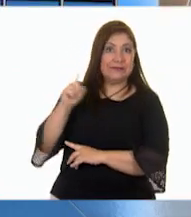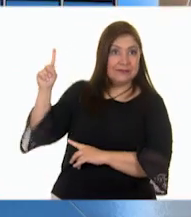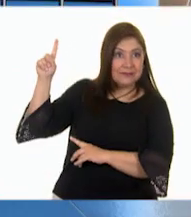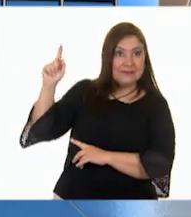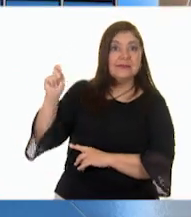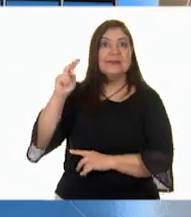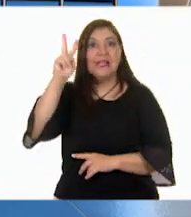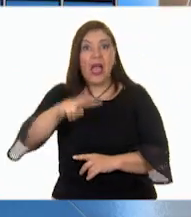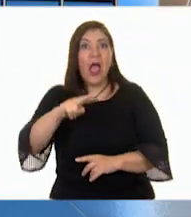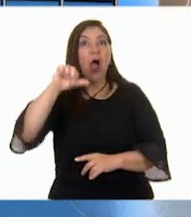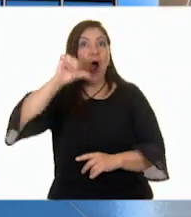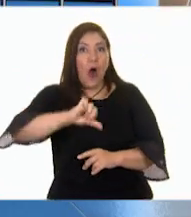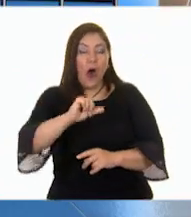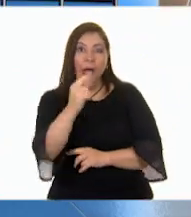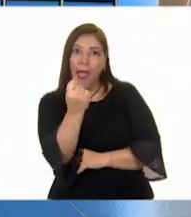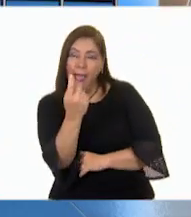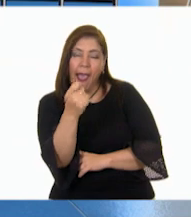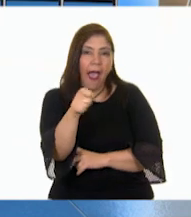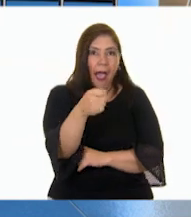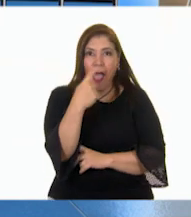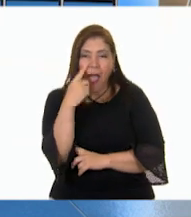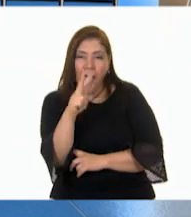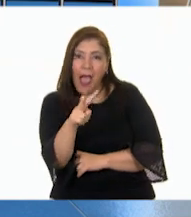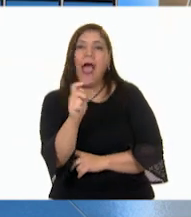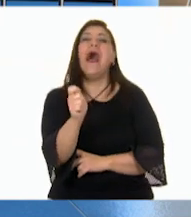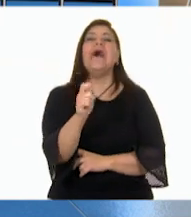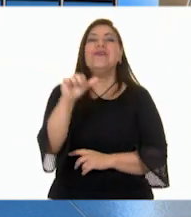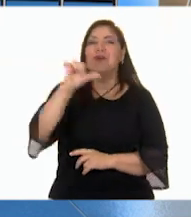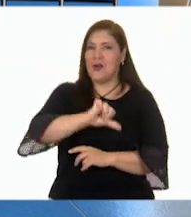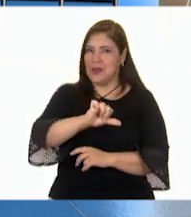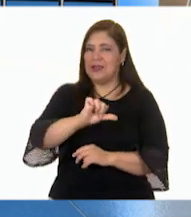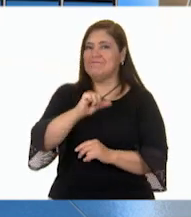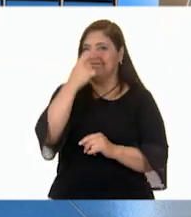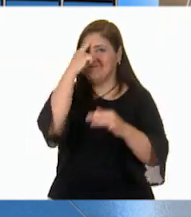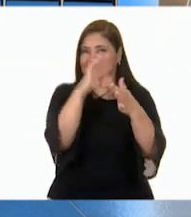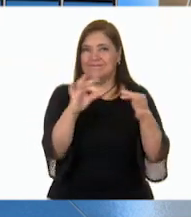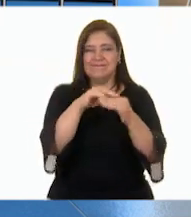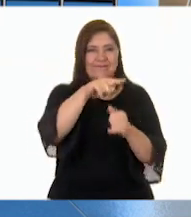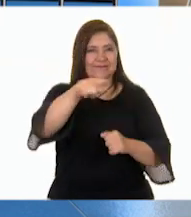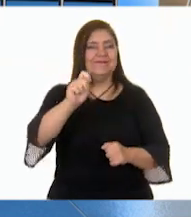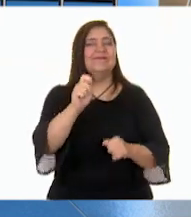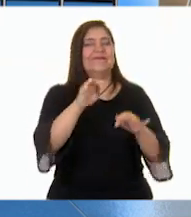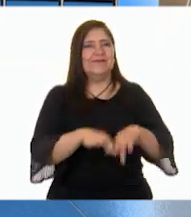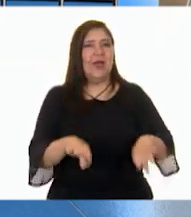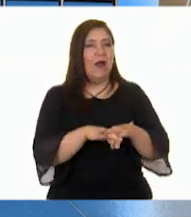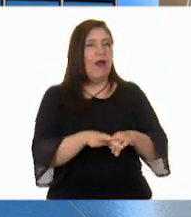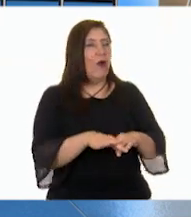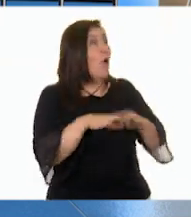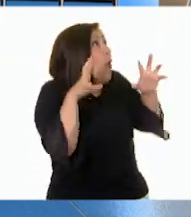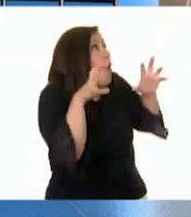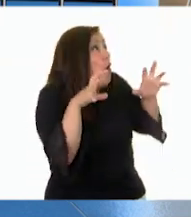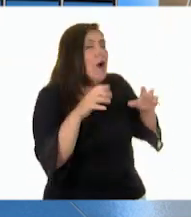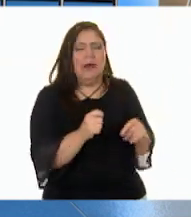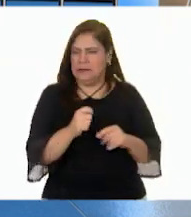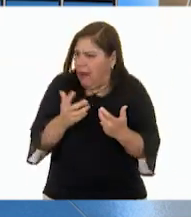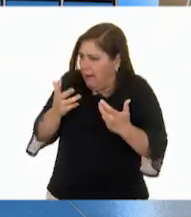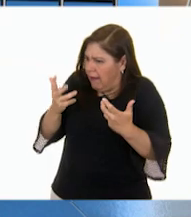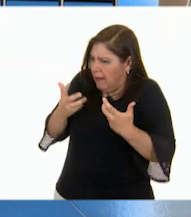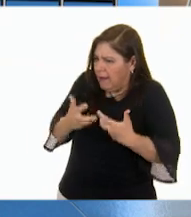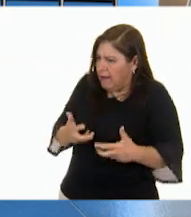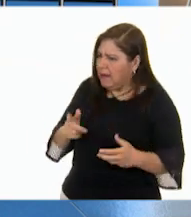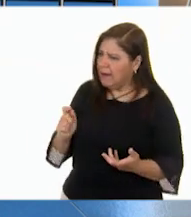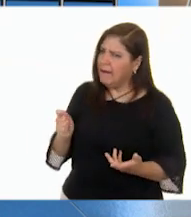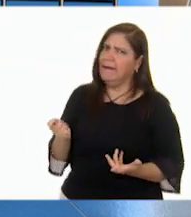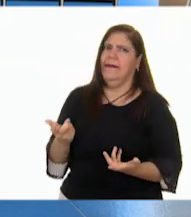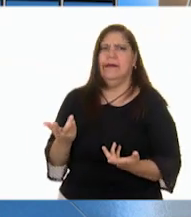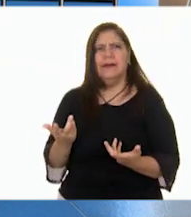sintonizando este programa especialmente hecho para ustedes. Pero antes de que... ¡Ay! ¡Ay,